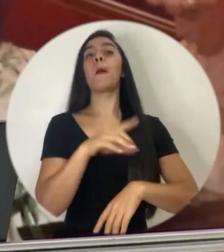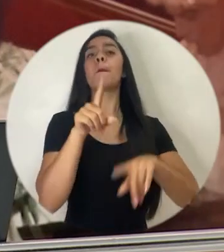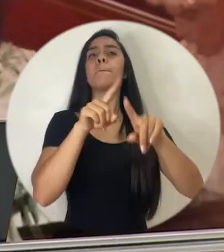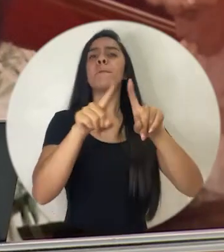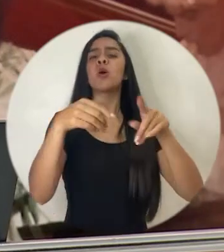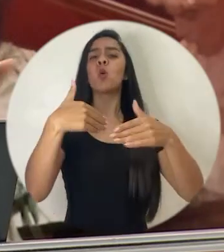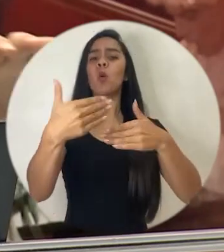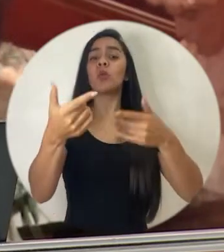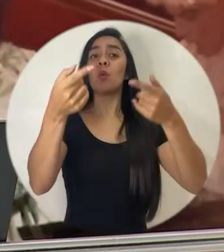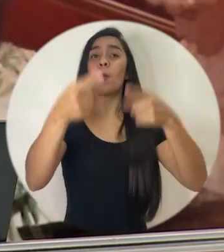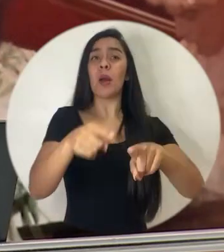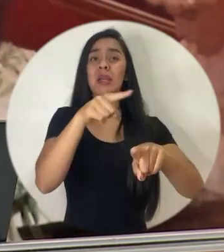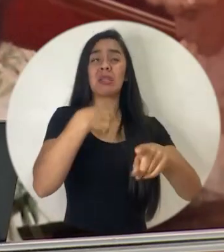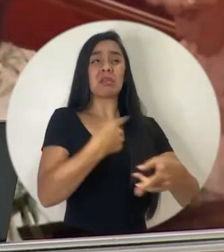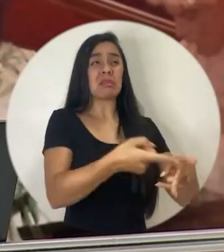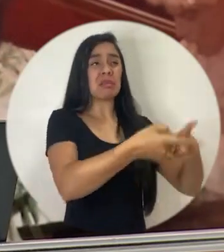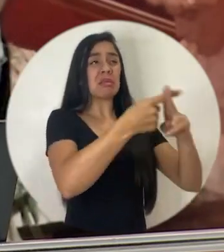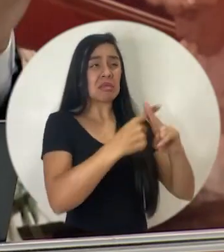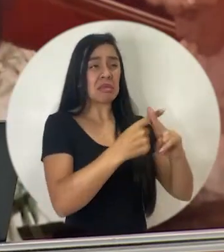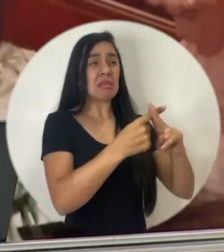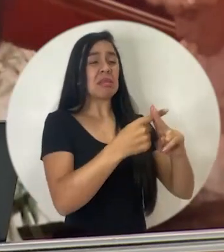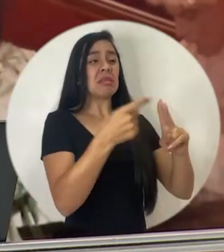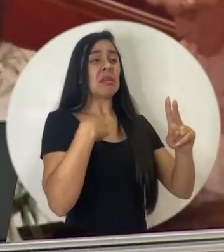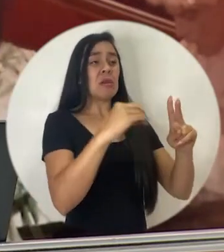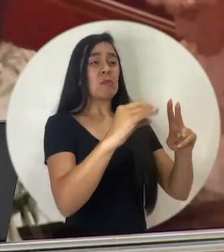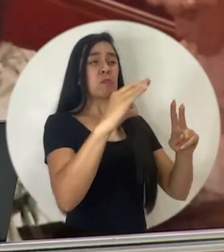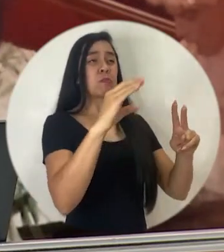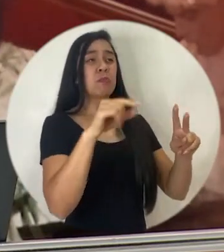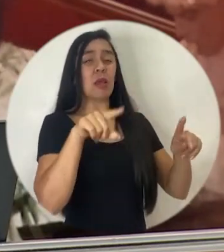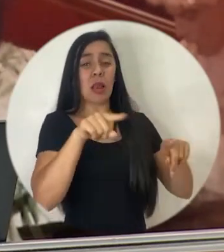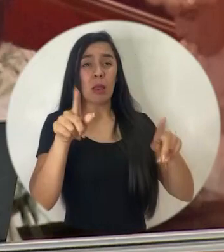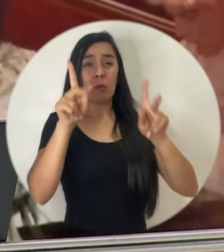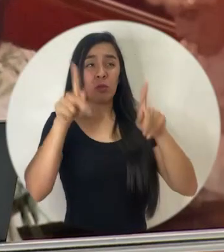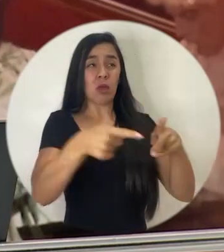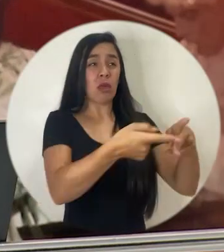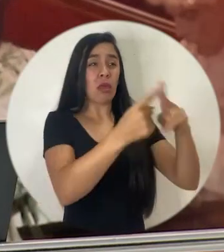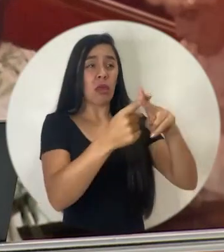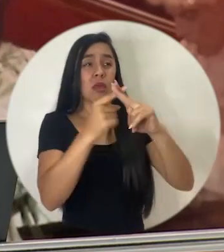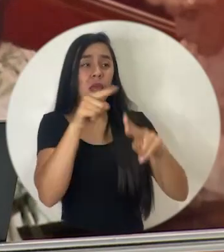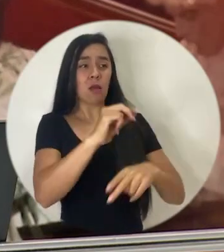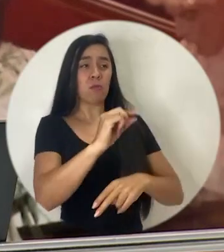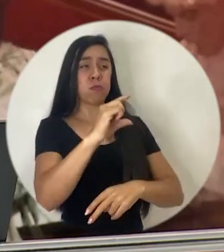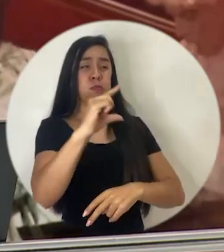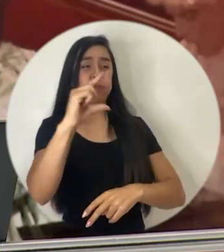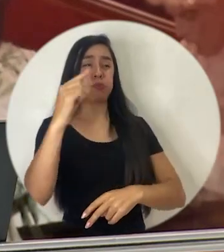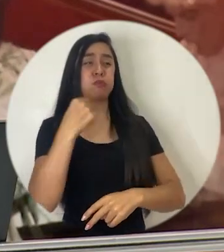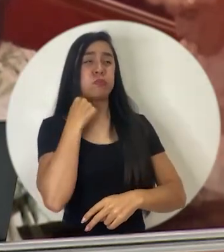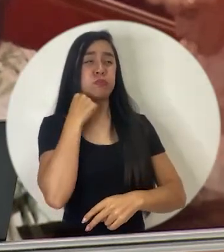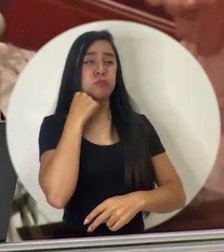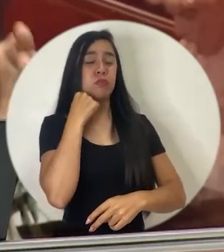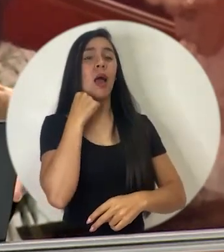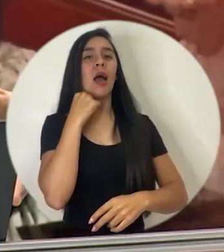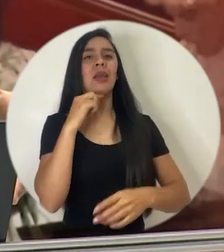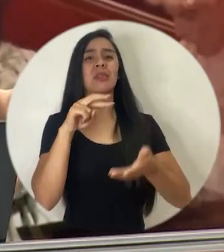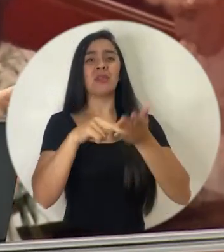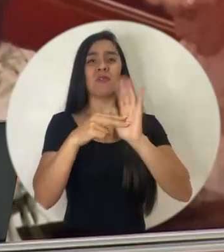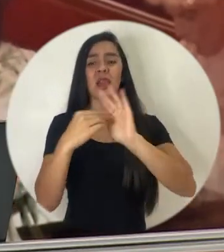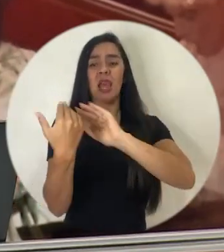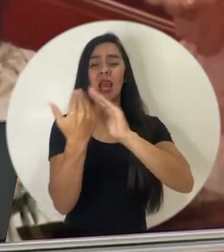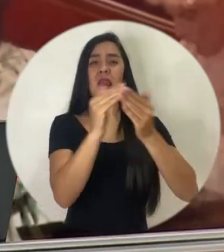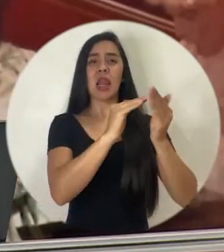de la población en general a tasas muy altas, la gente pierde poder adquisitivo, la riqueza se